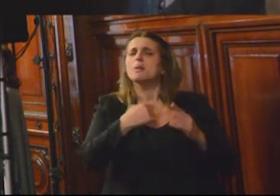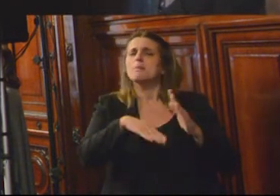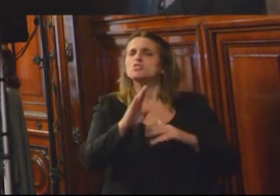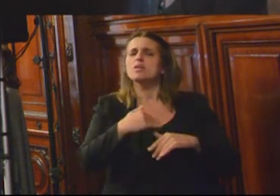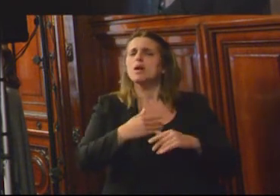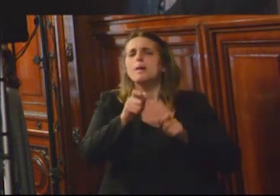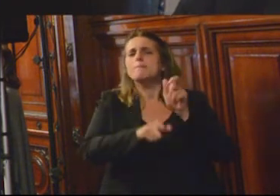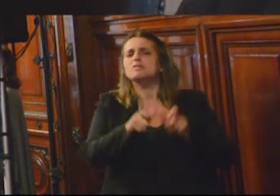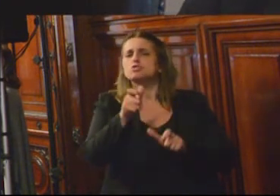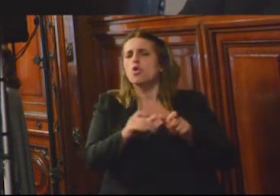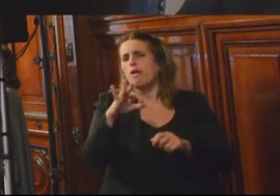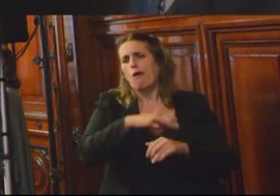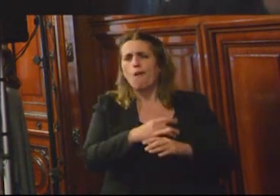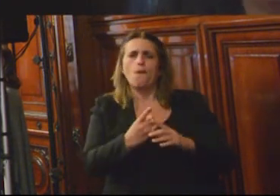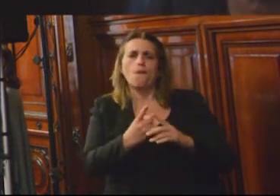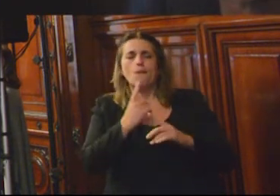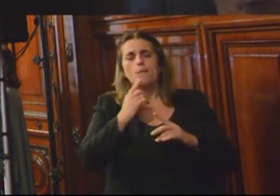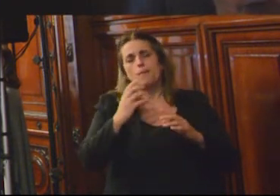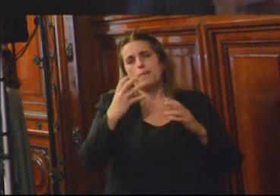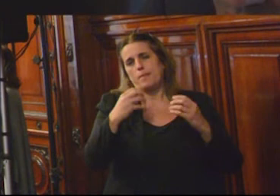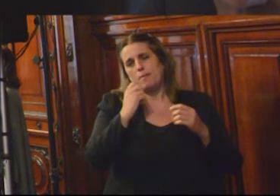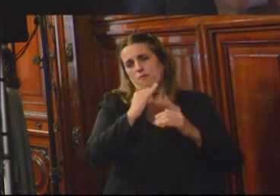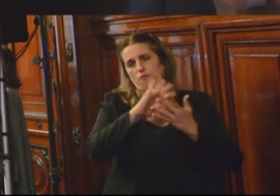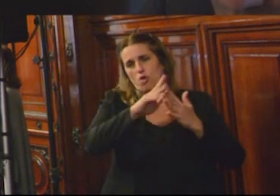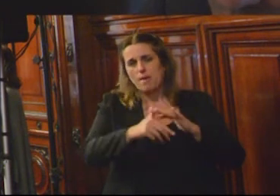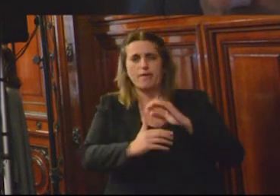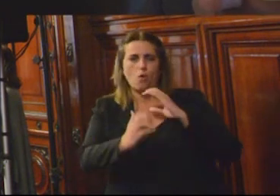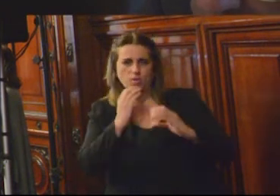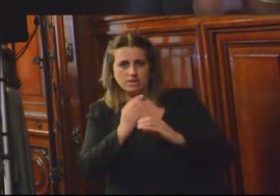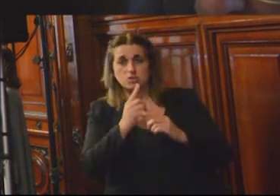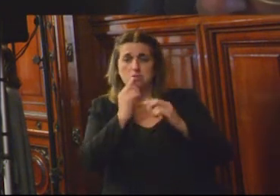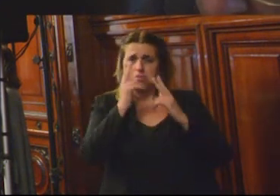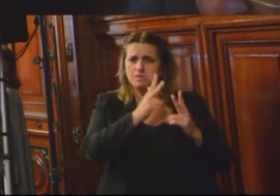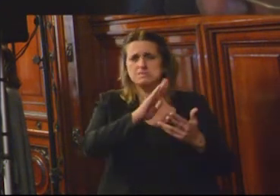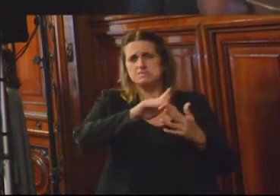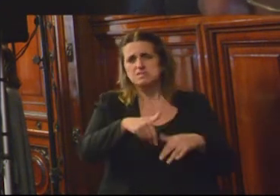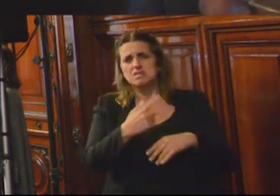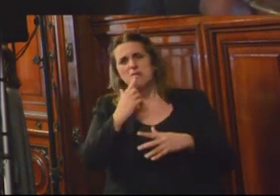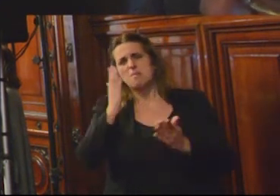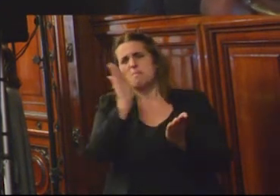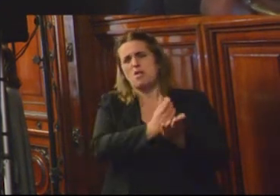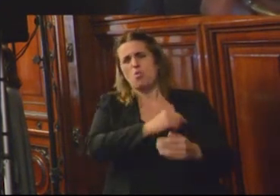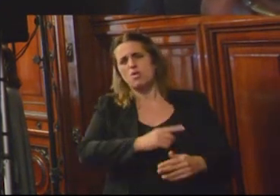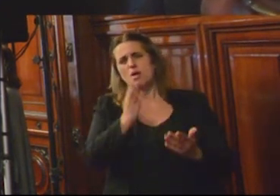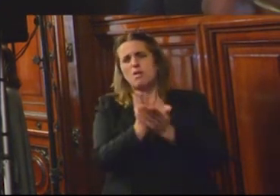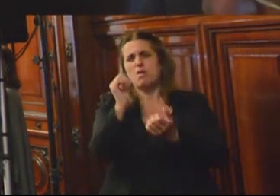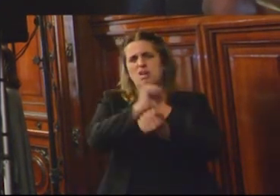Y entonces, si en el pasado ha habido una acción bastante fuerte a nivel del derecho